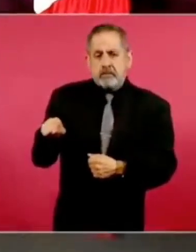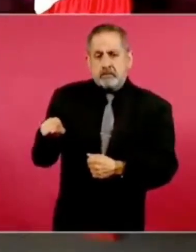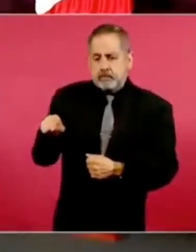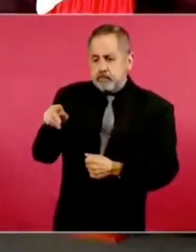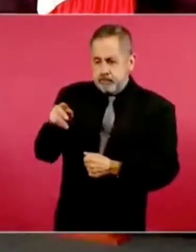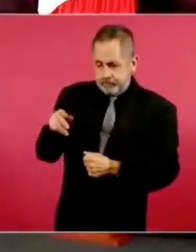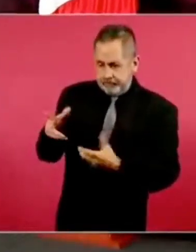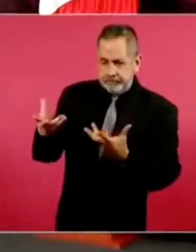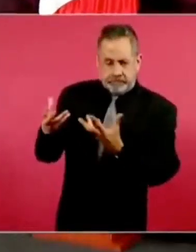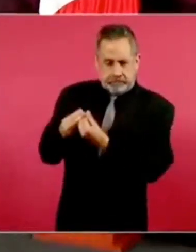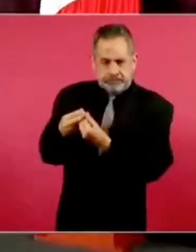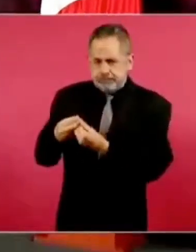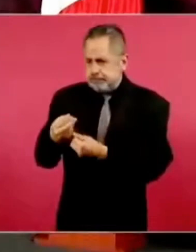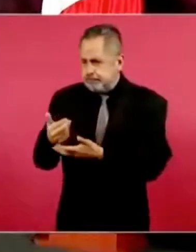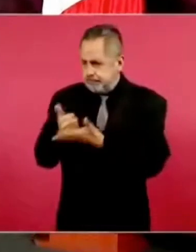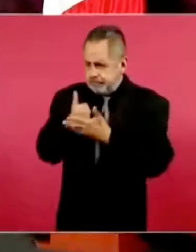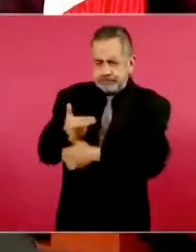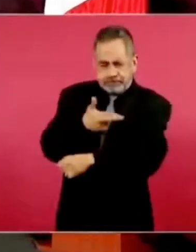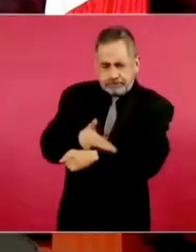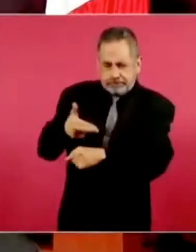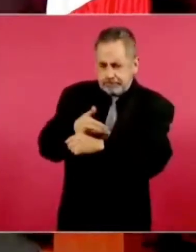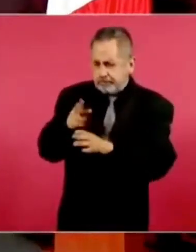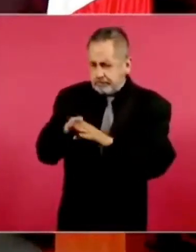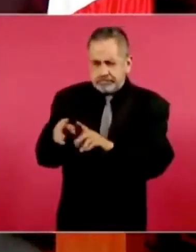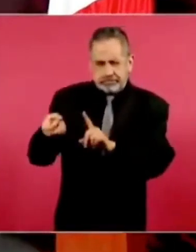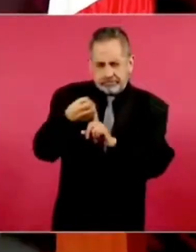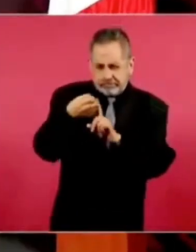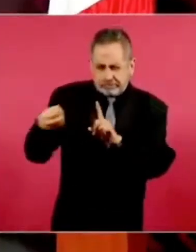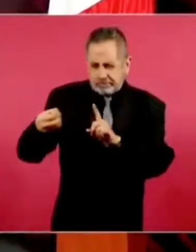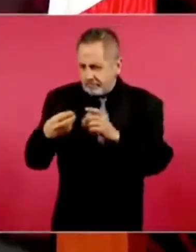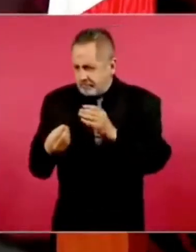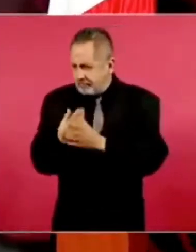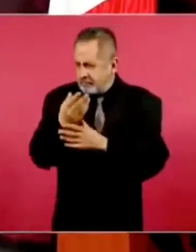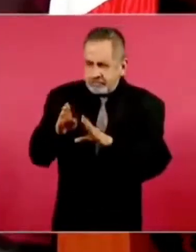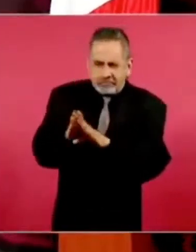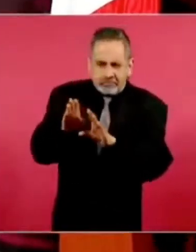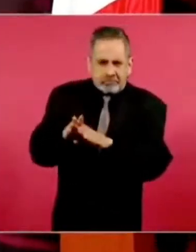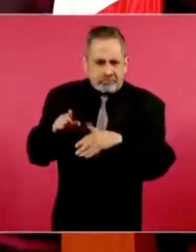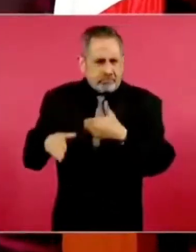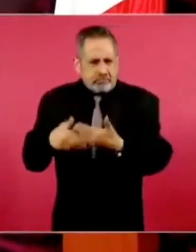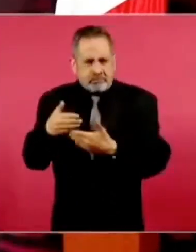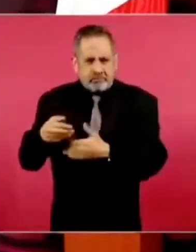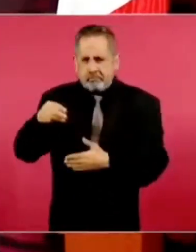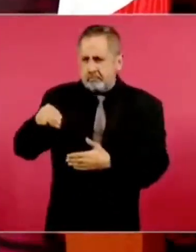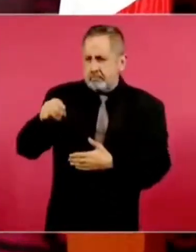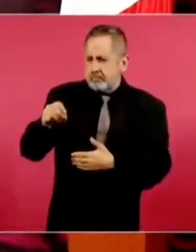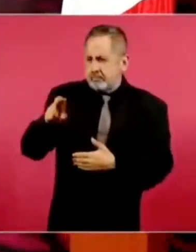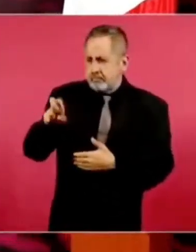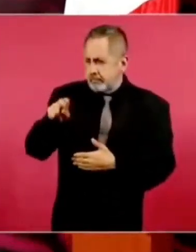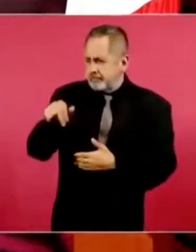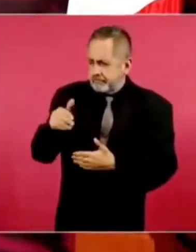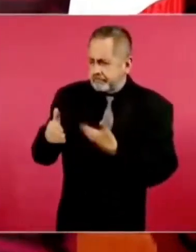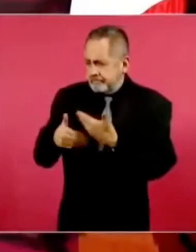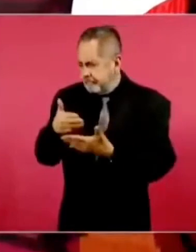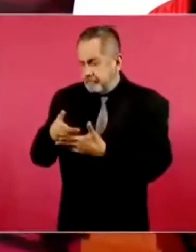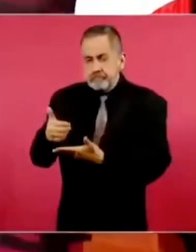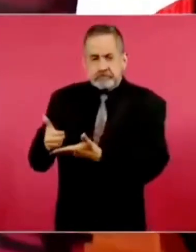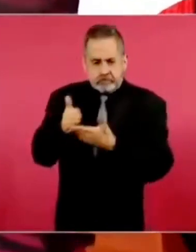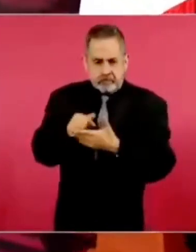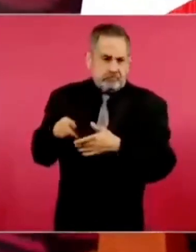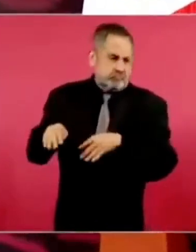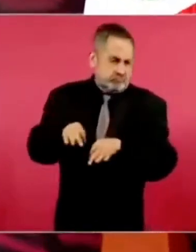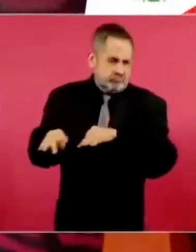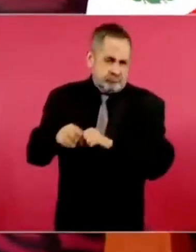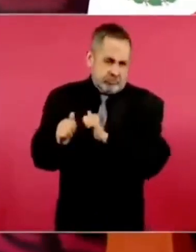organización del movimiento a trabajar